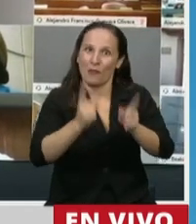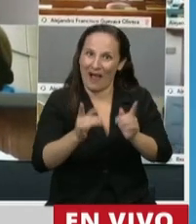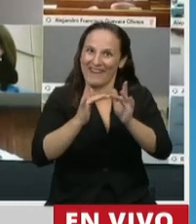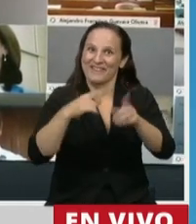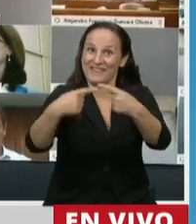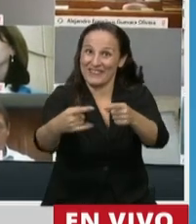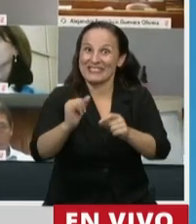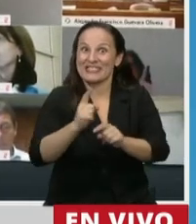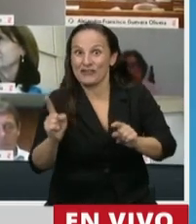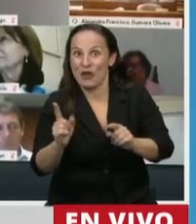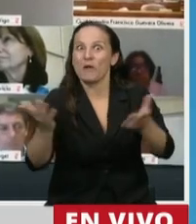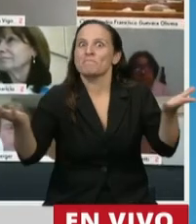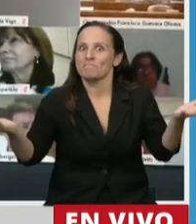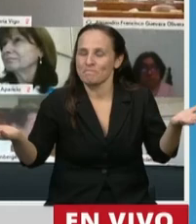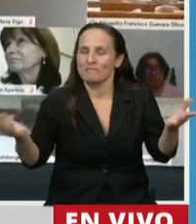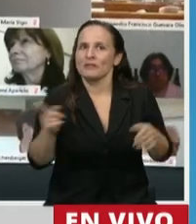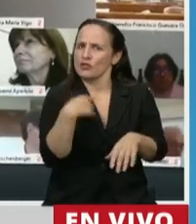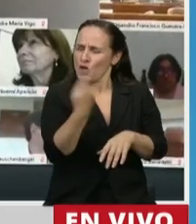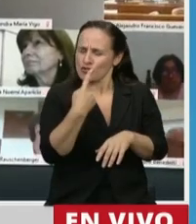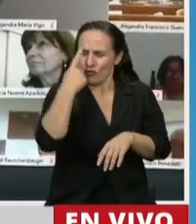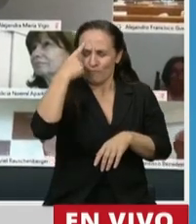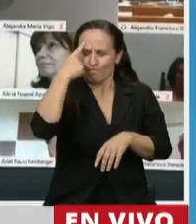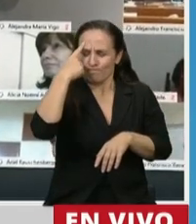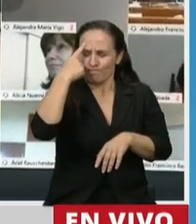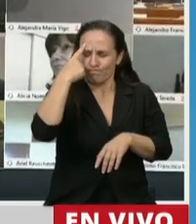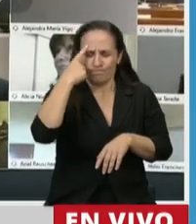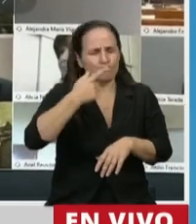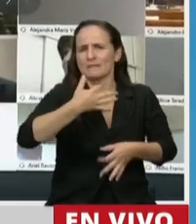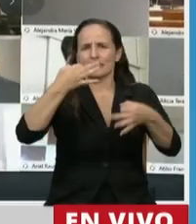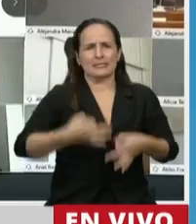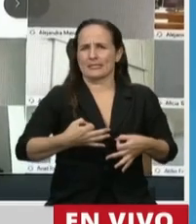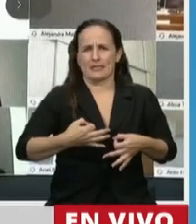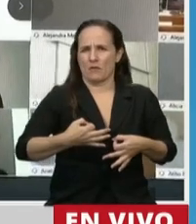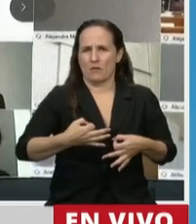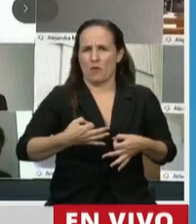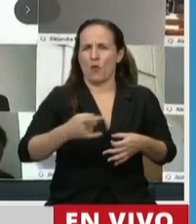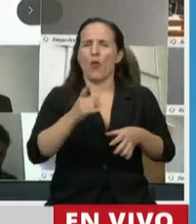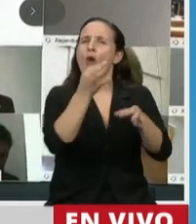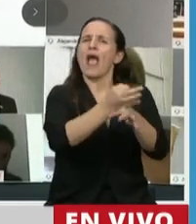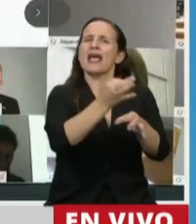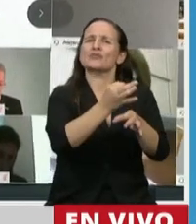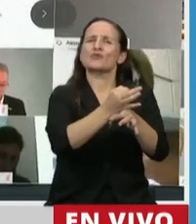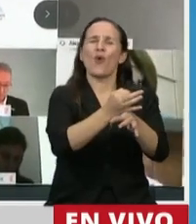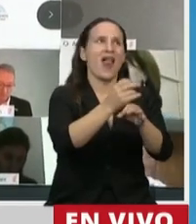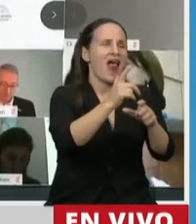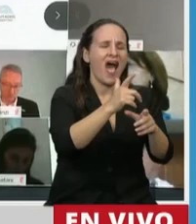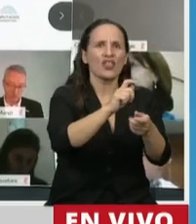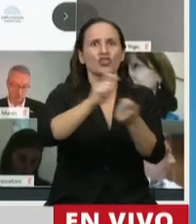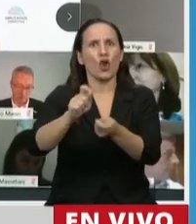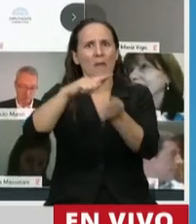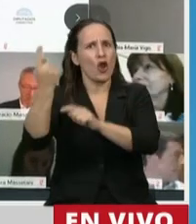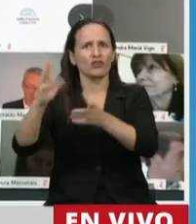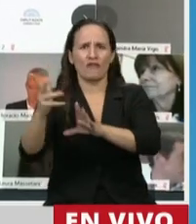Presidente, nosotros estamos convencidos de que la escuela no se reemplaza, que la escuela